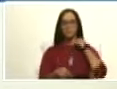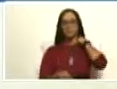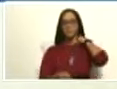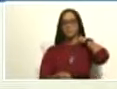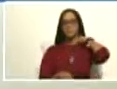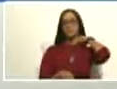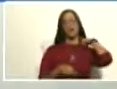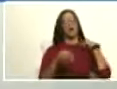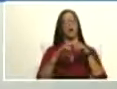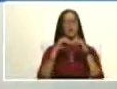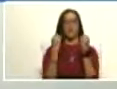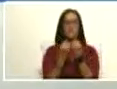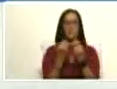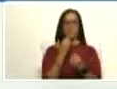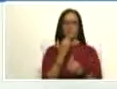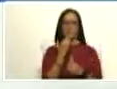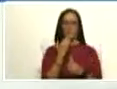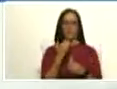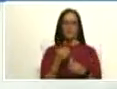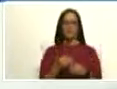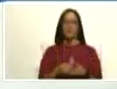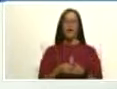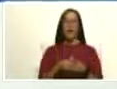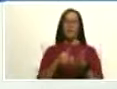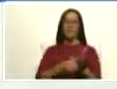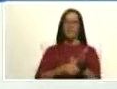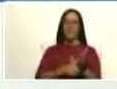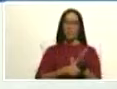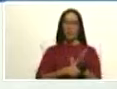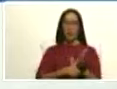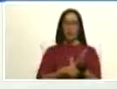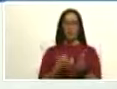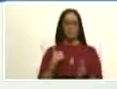cercana del SAIME a sacarse su cédula.